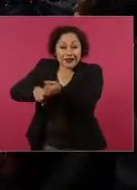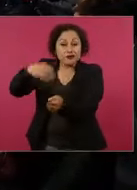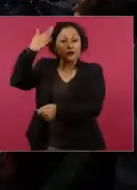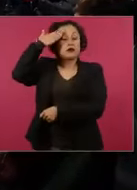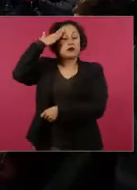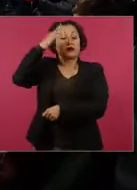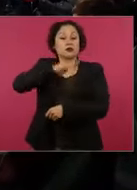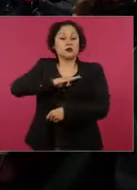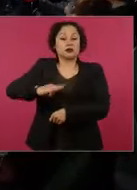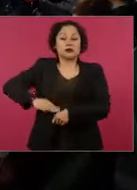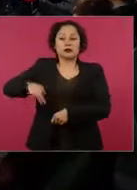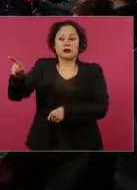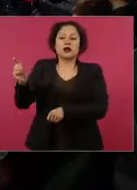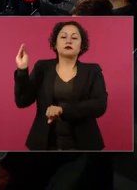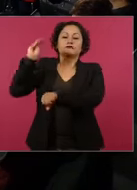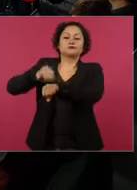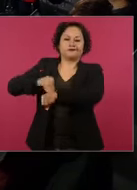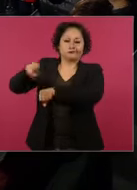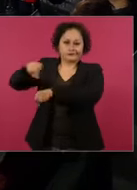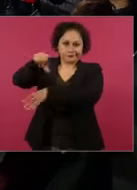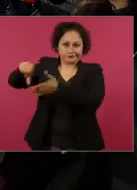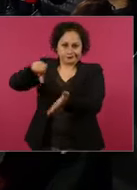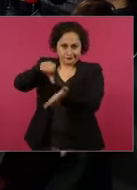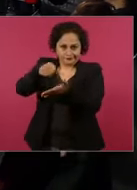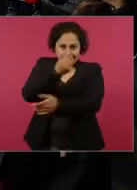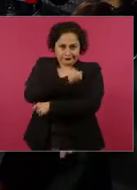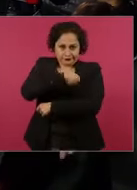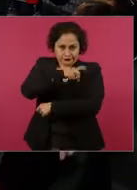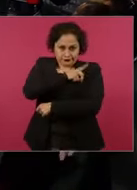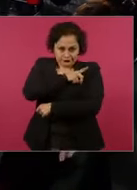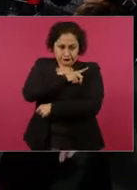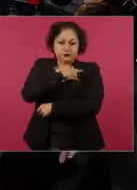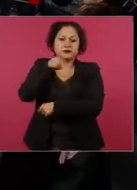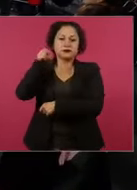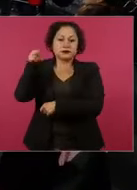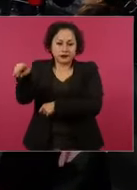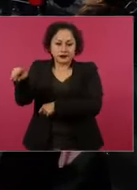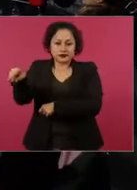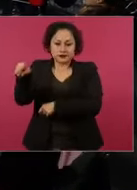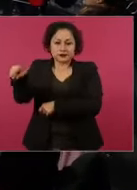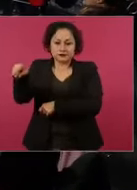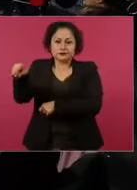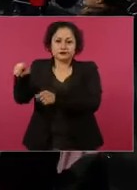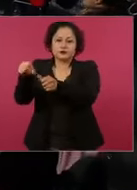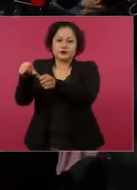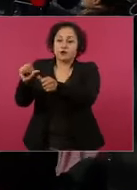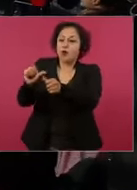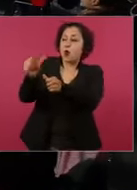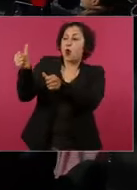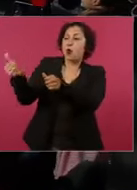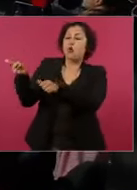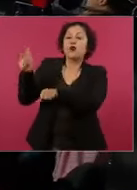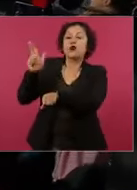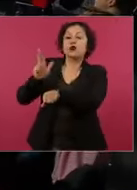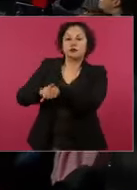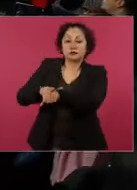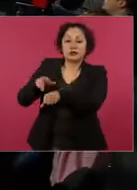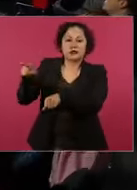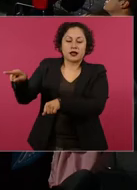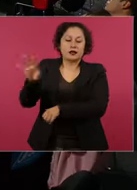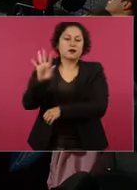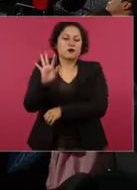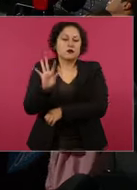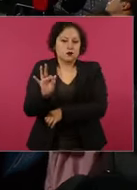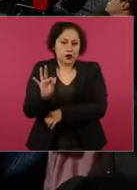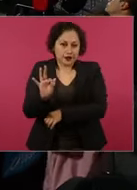dependían de un hospital de 40 camas de segundo nivel